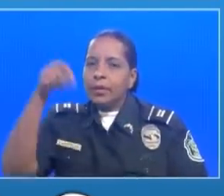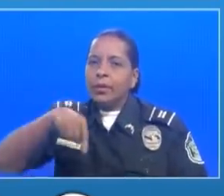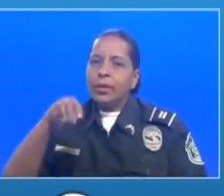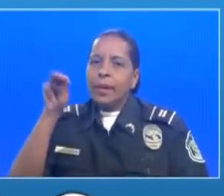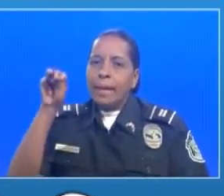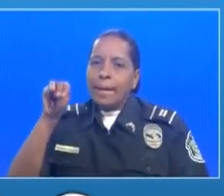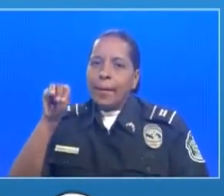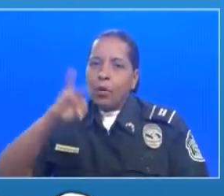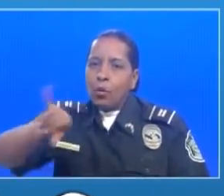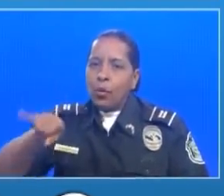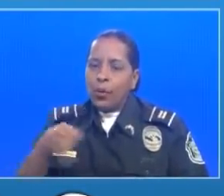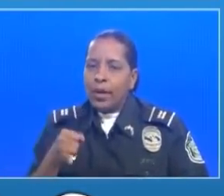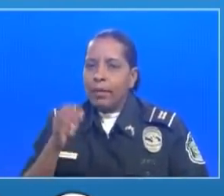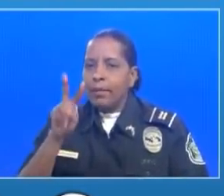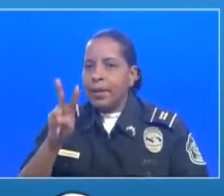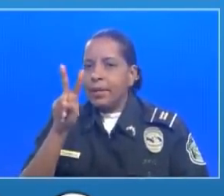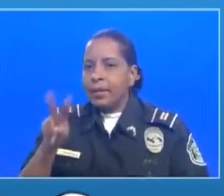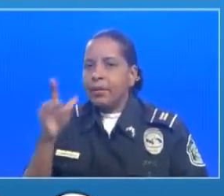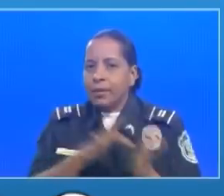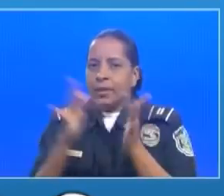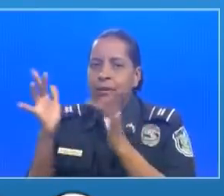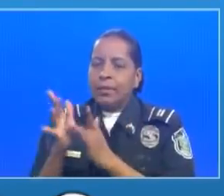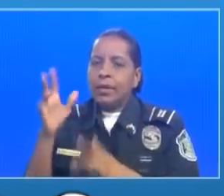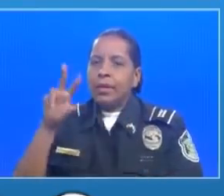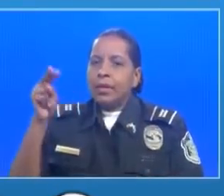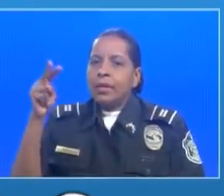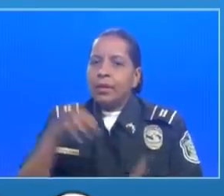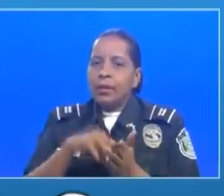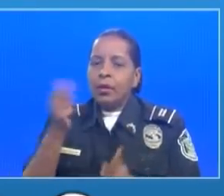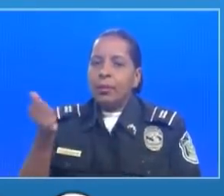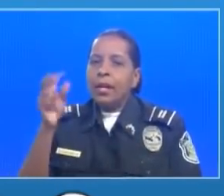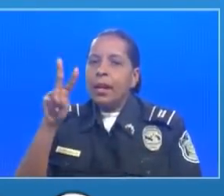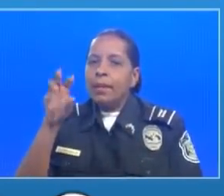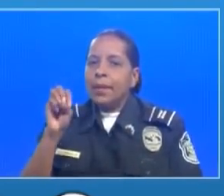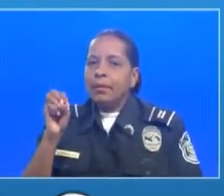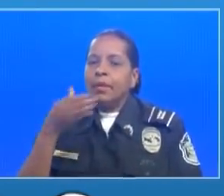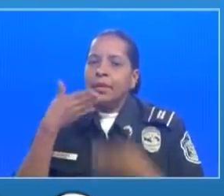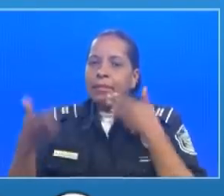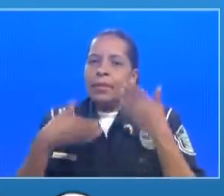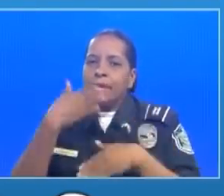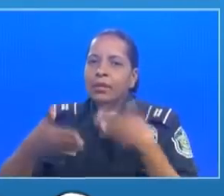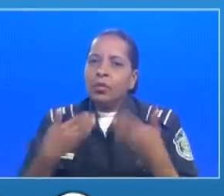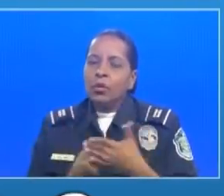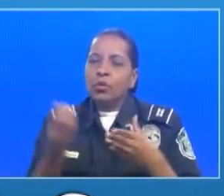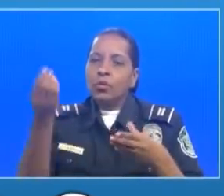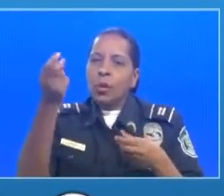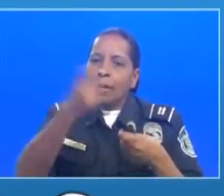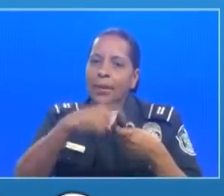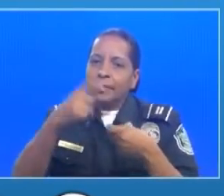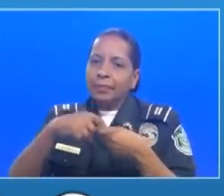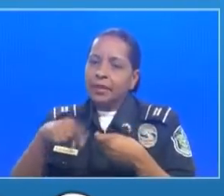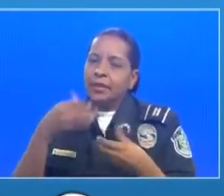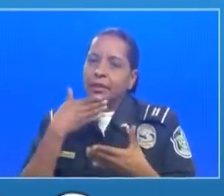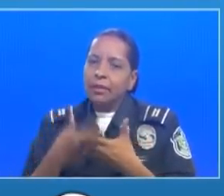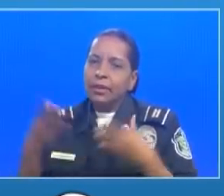jueves 22 de abril de 2020 agradecemos a todos su participación y que tengan buena noche